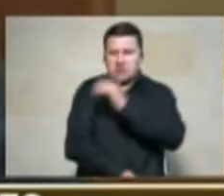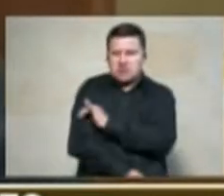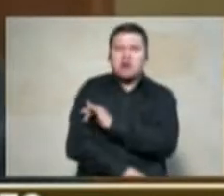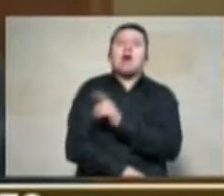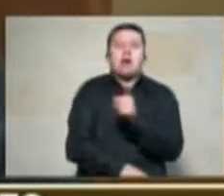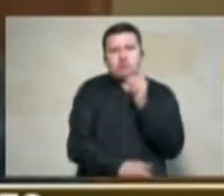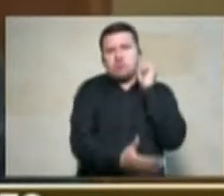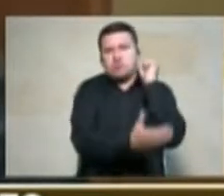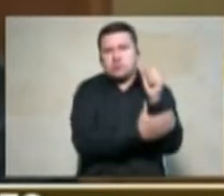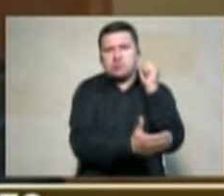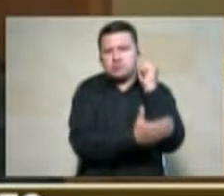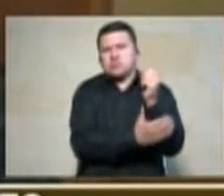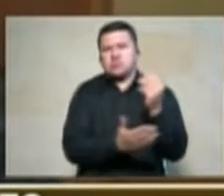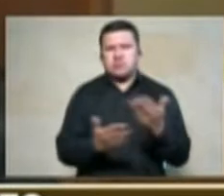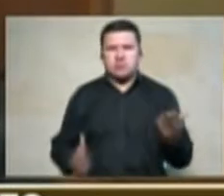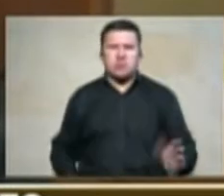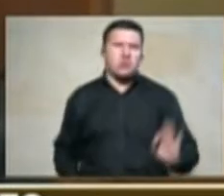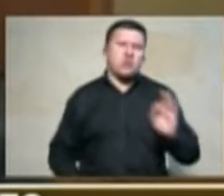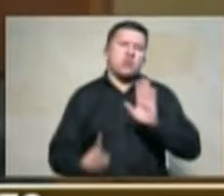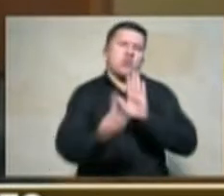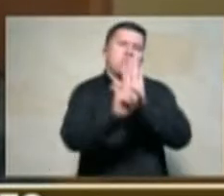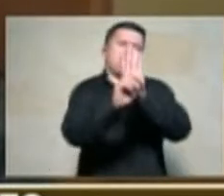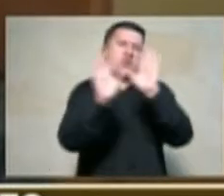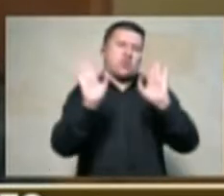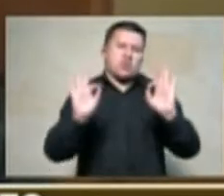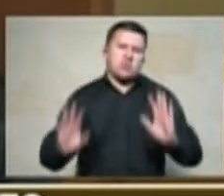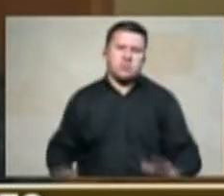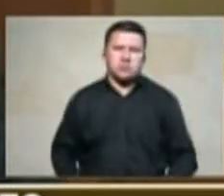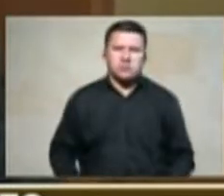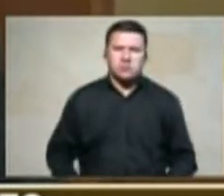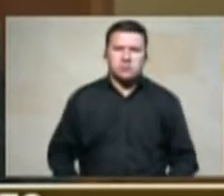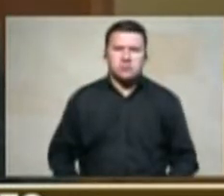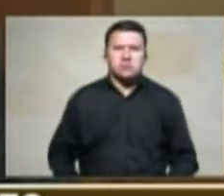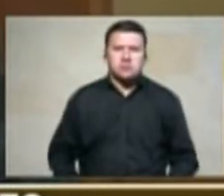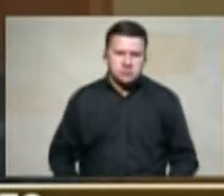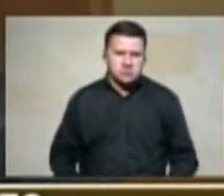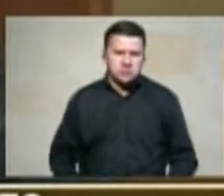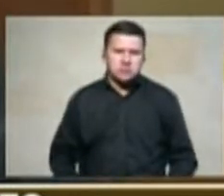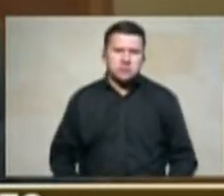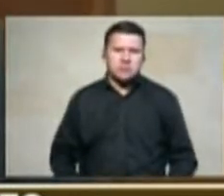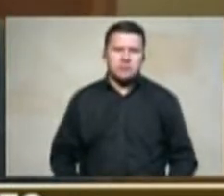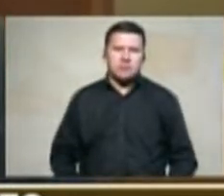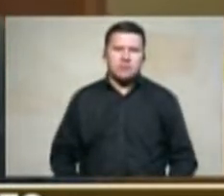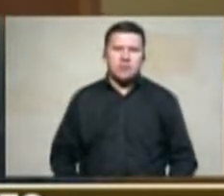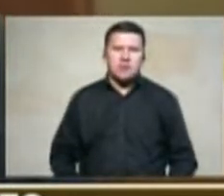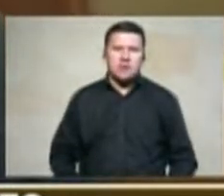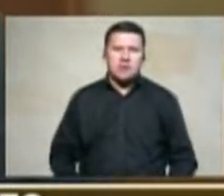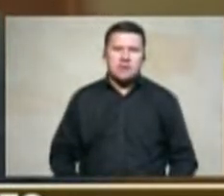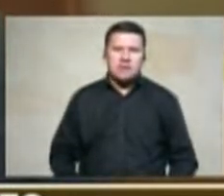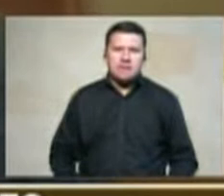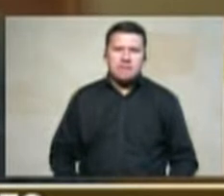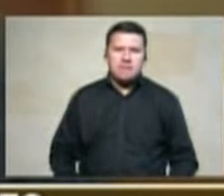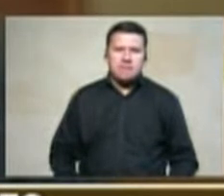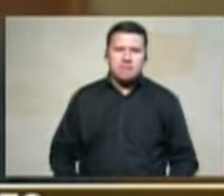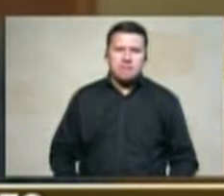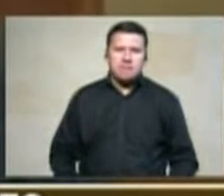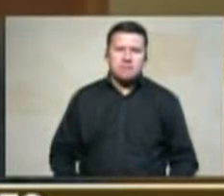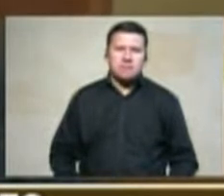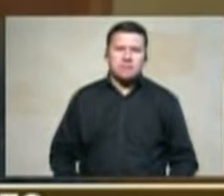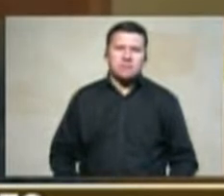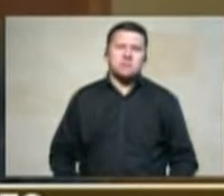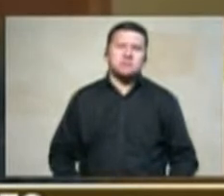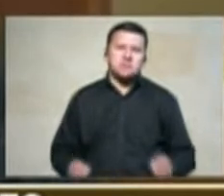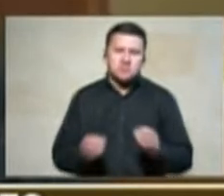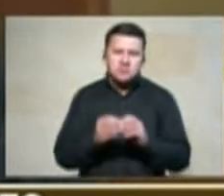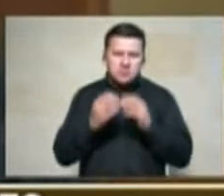desplazado porque tenían esa condición y por eso me parece grave que